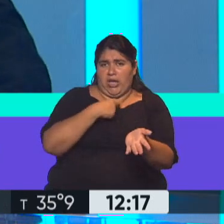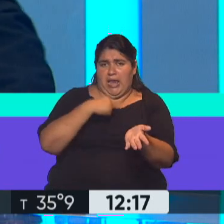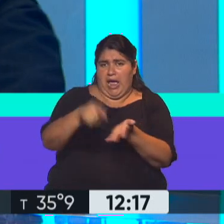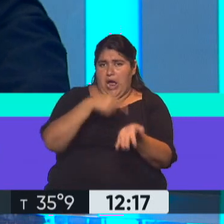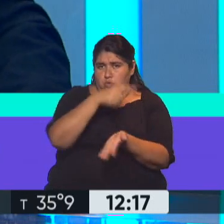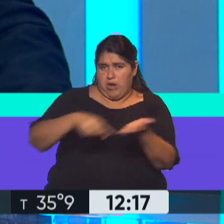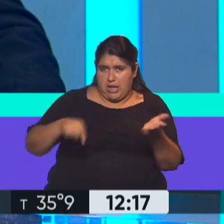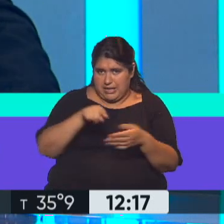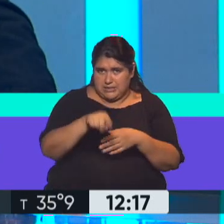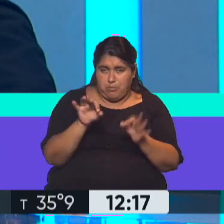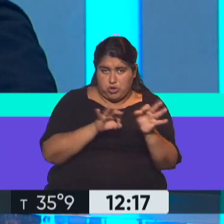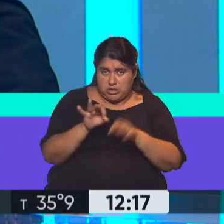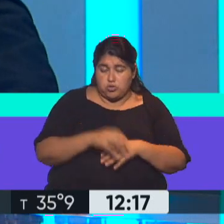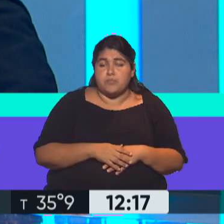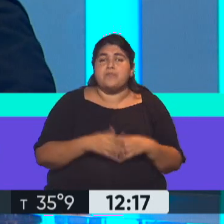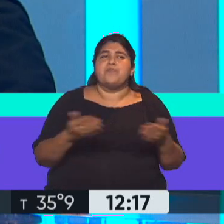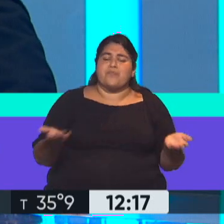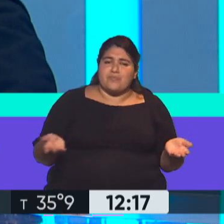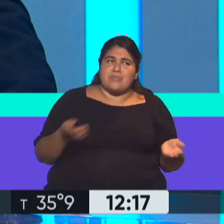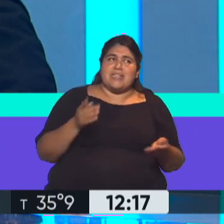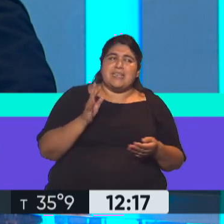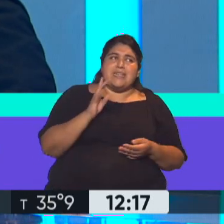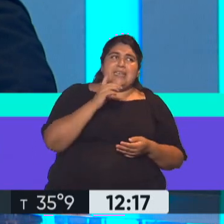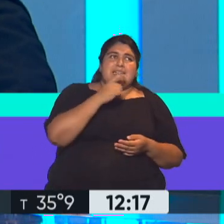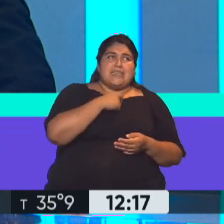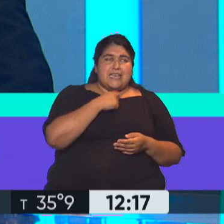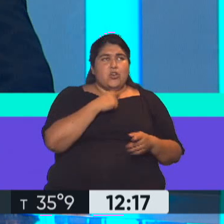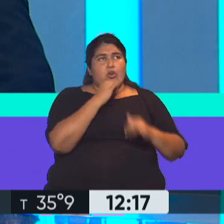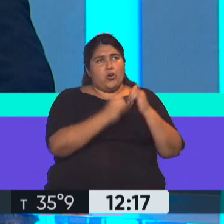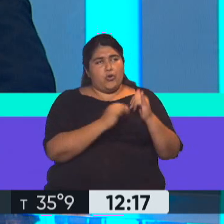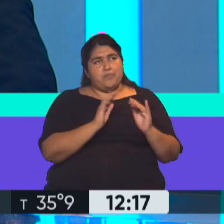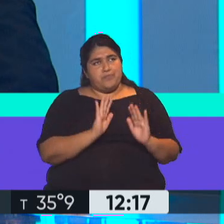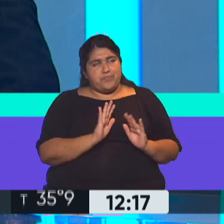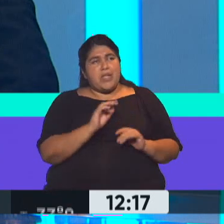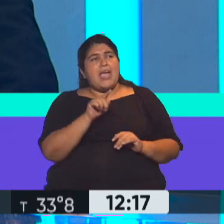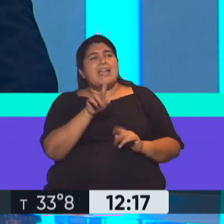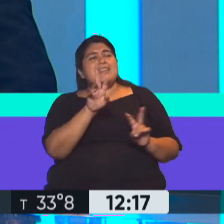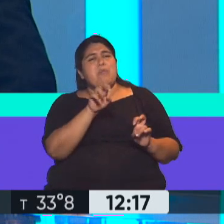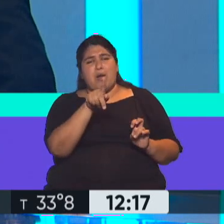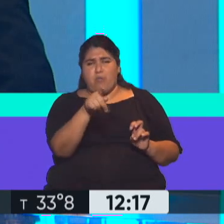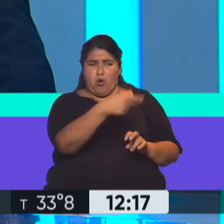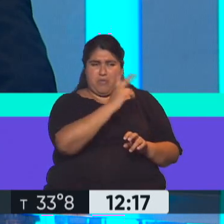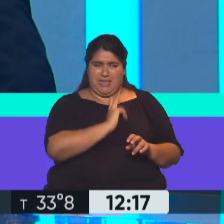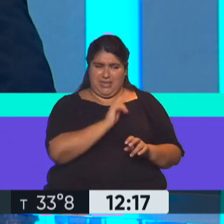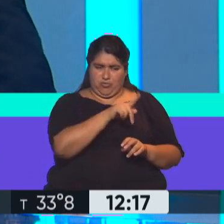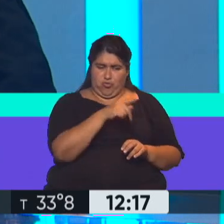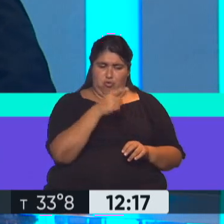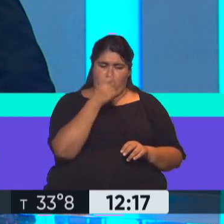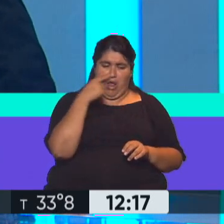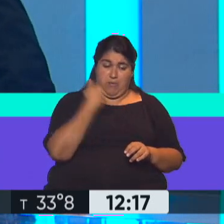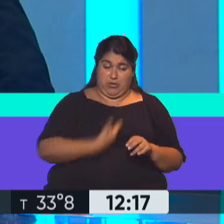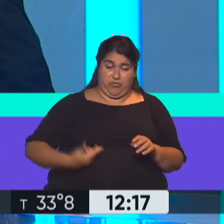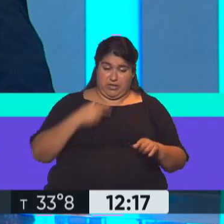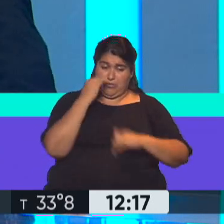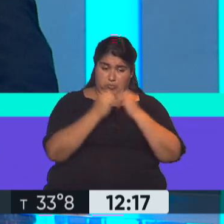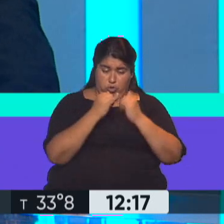eso, Vero, que quería puntualizar. Vos dijiste cómo lo describió Alberto Fernández, Martín